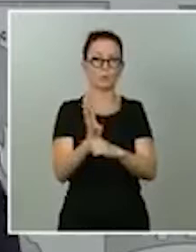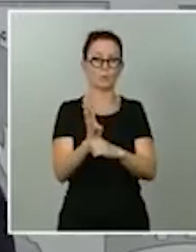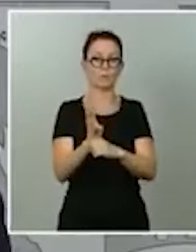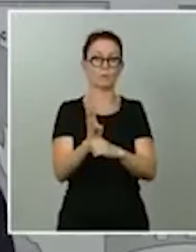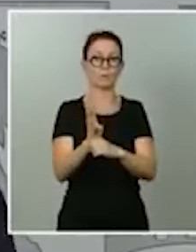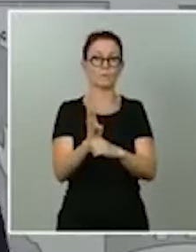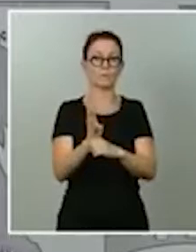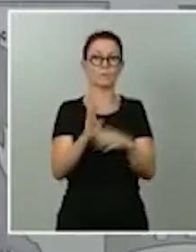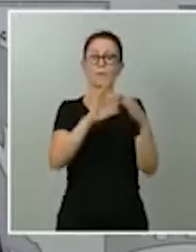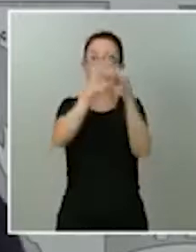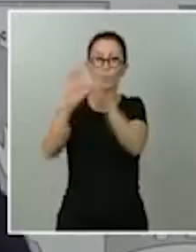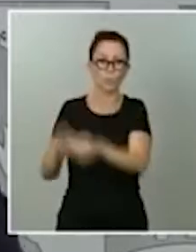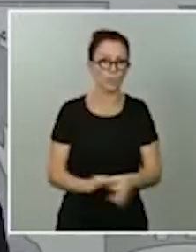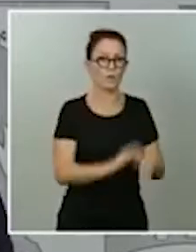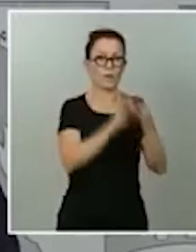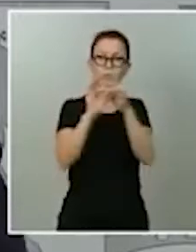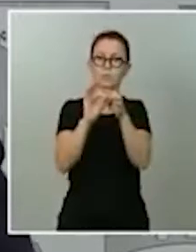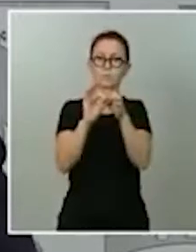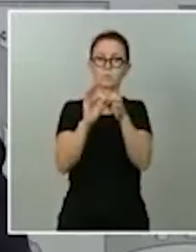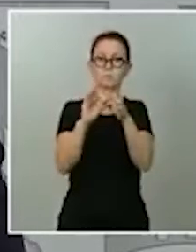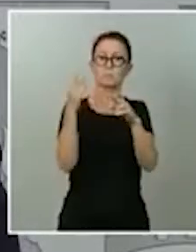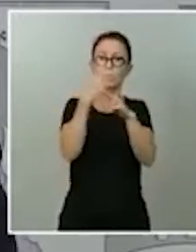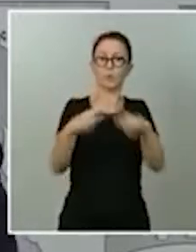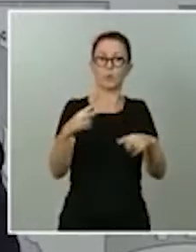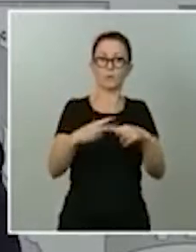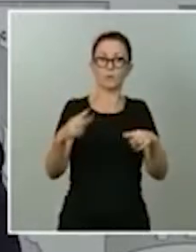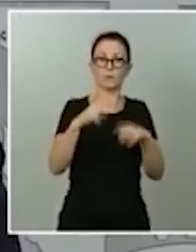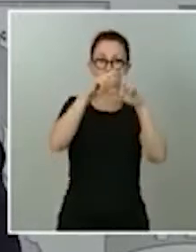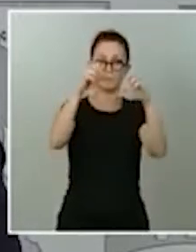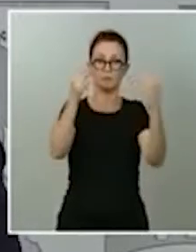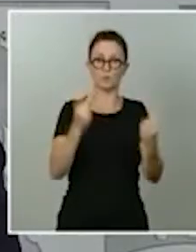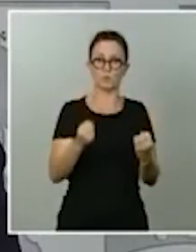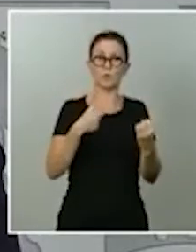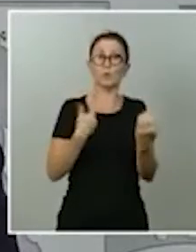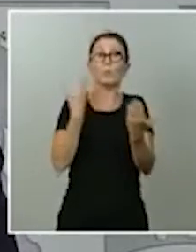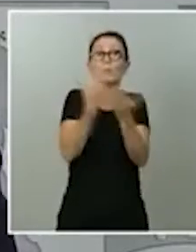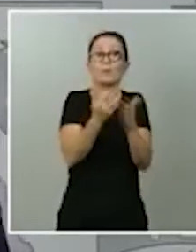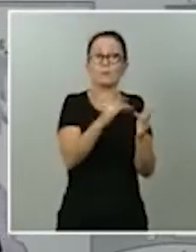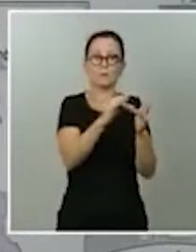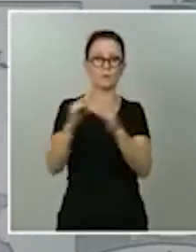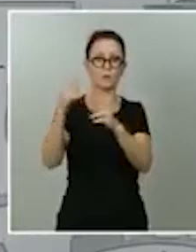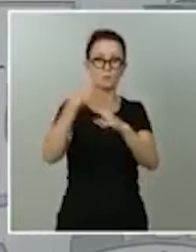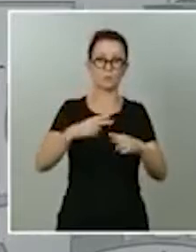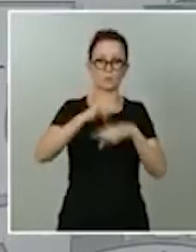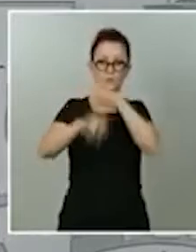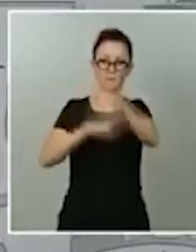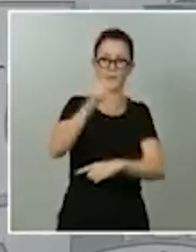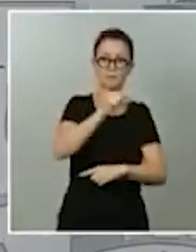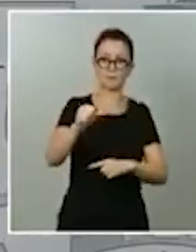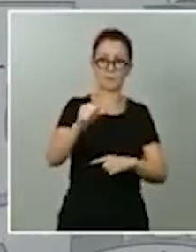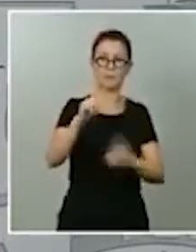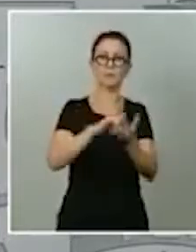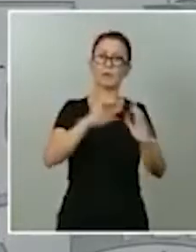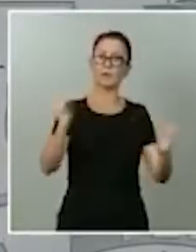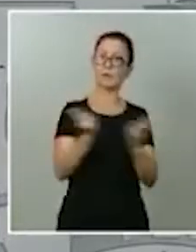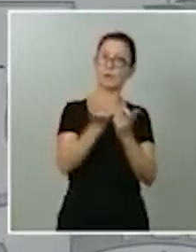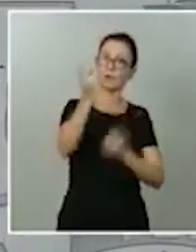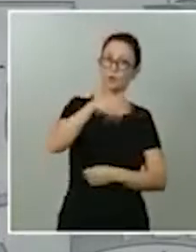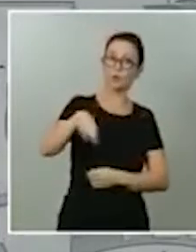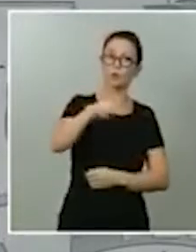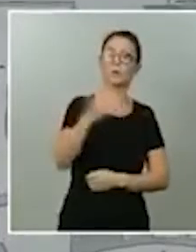institucional, unidad política, que es lo que le voy a pedir a los líderes políticos la próxima semana cuando me reúna con ellos. Y en segundo lugar,